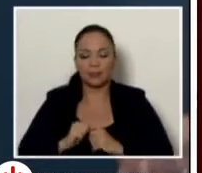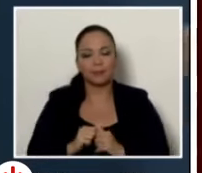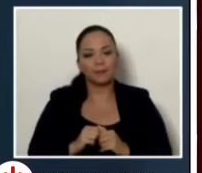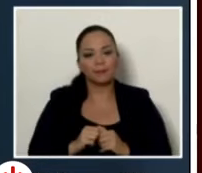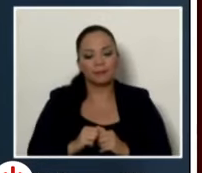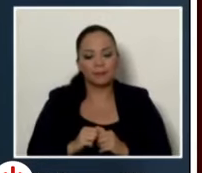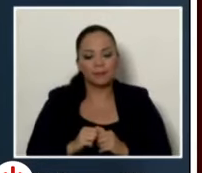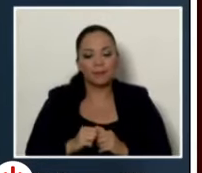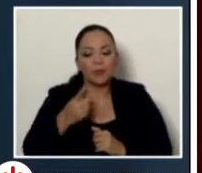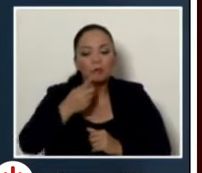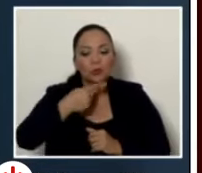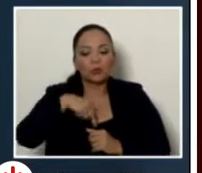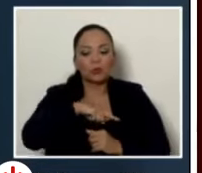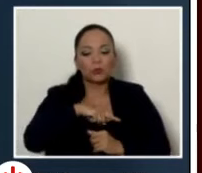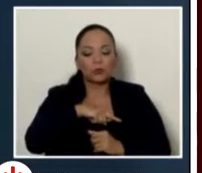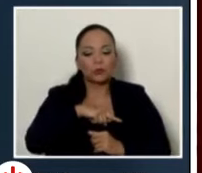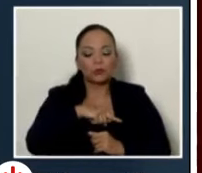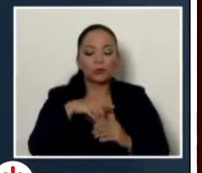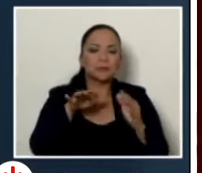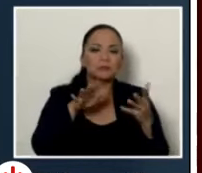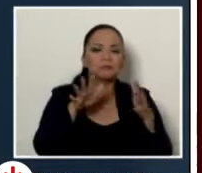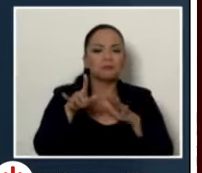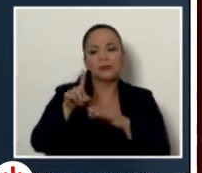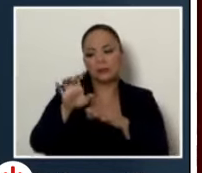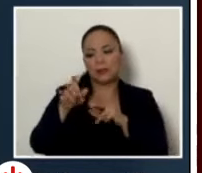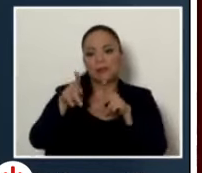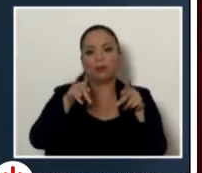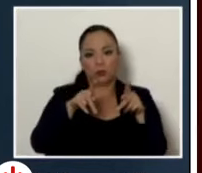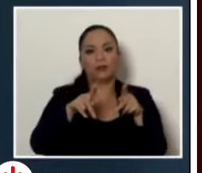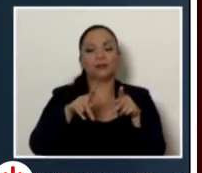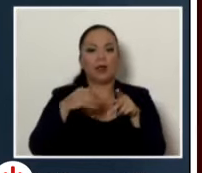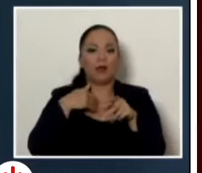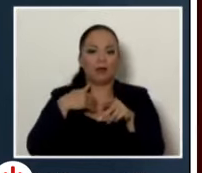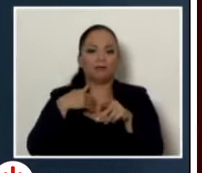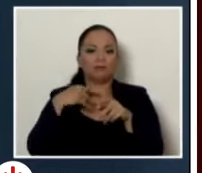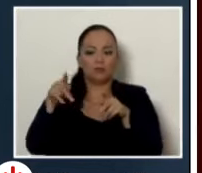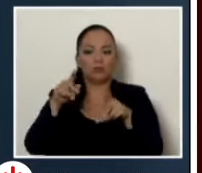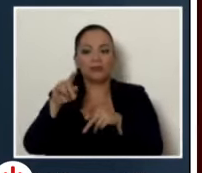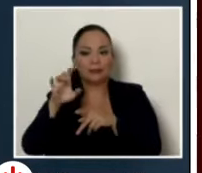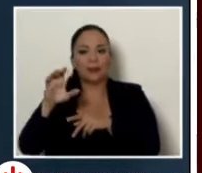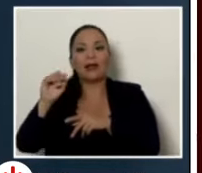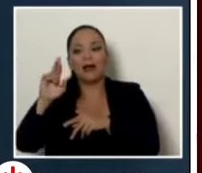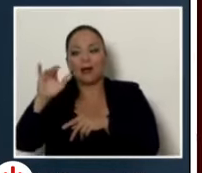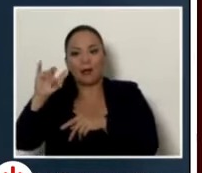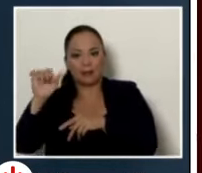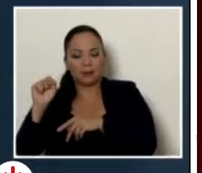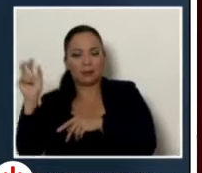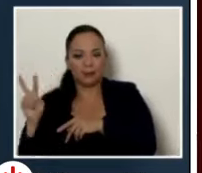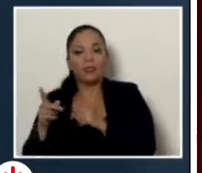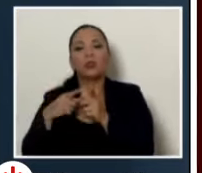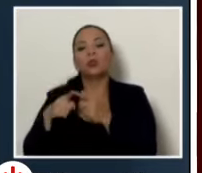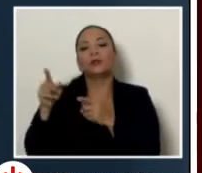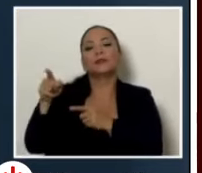como hay solo aproximadamente 100 costarricenses en Caracas va a ser la embajada y consulado de